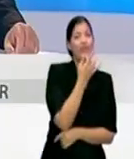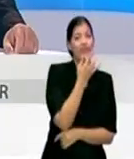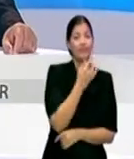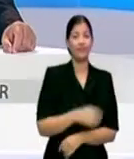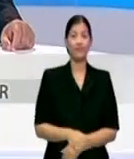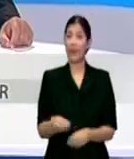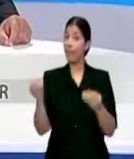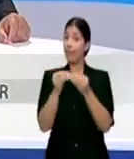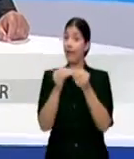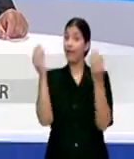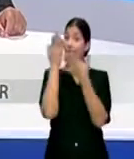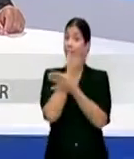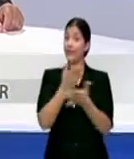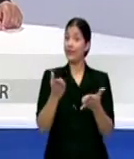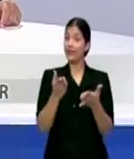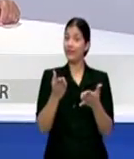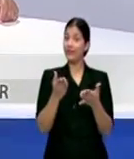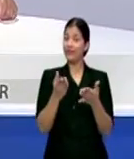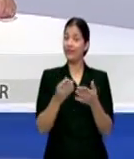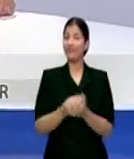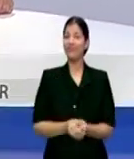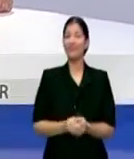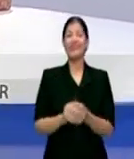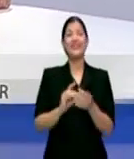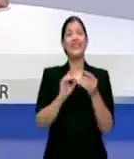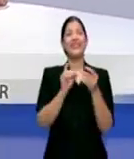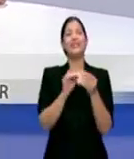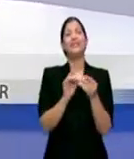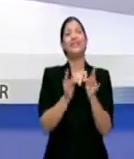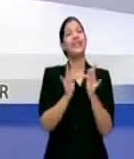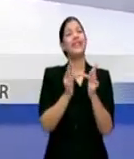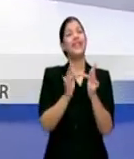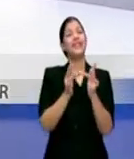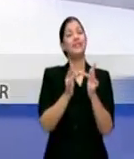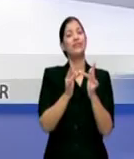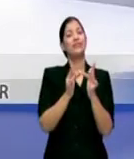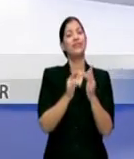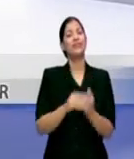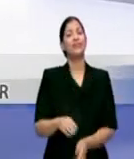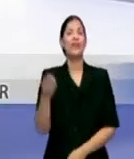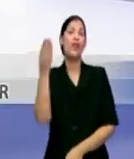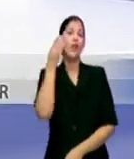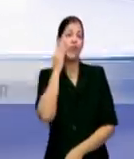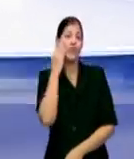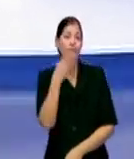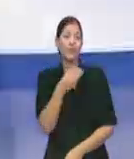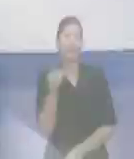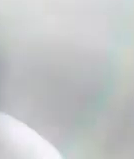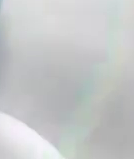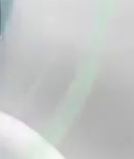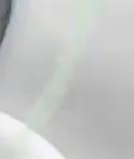y otras noticias visita nuestra página noticia 24 7 punto pr y síganos en nuestras redes de facebook y twitter ¡Gracias!